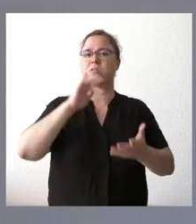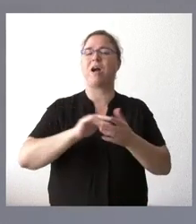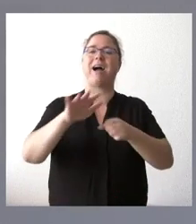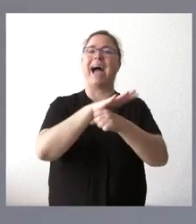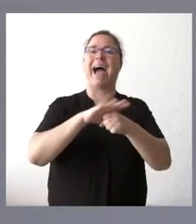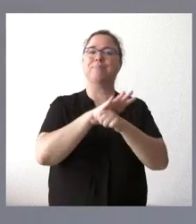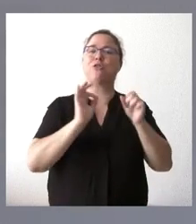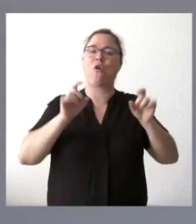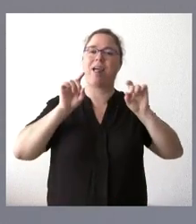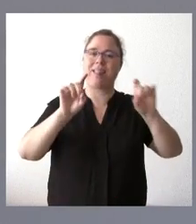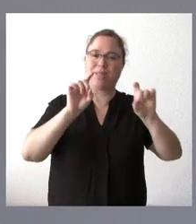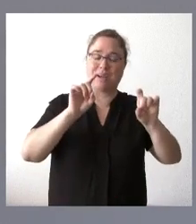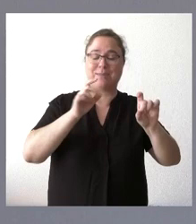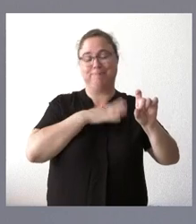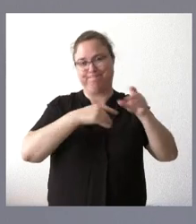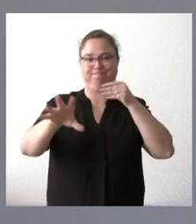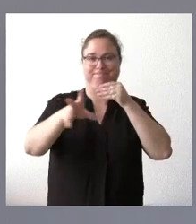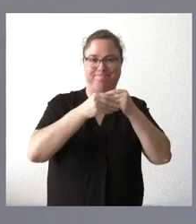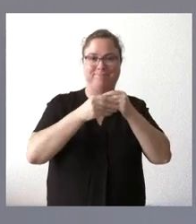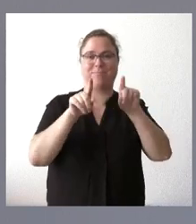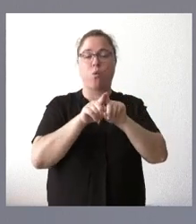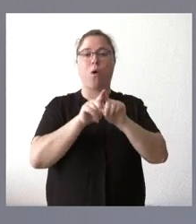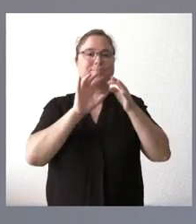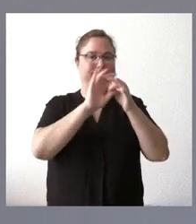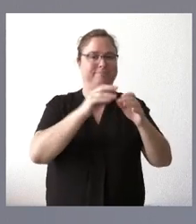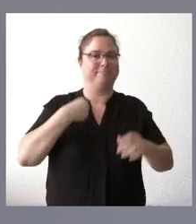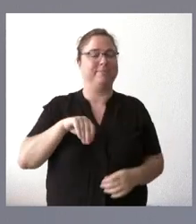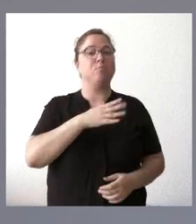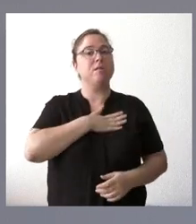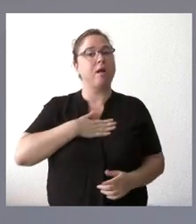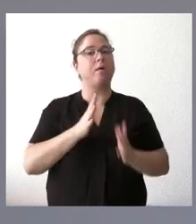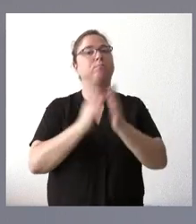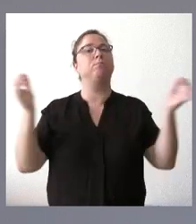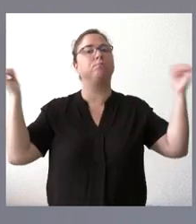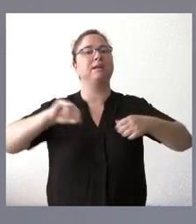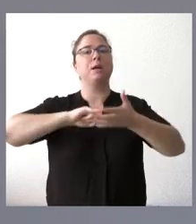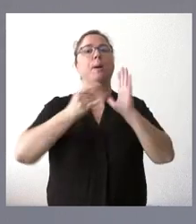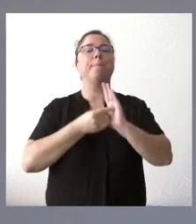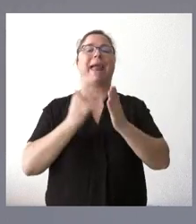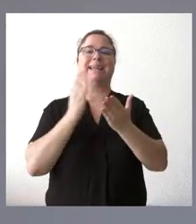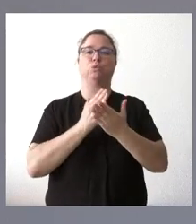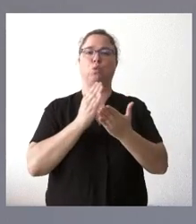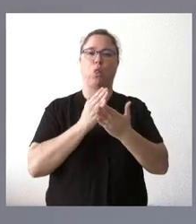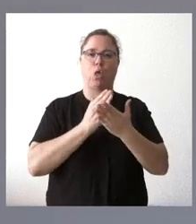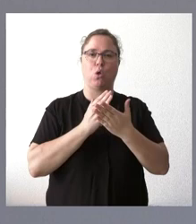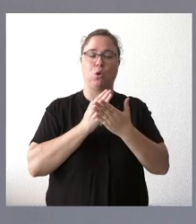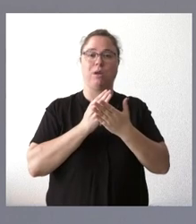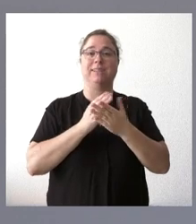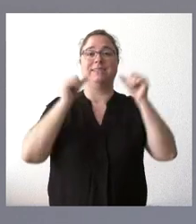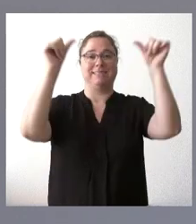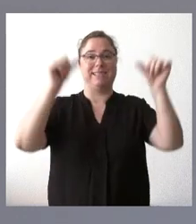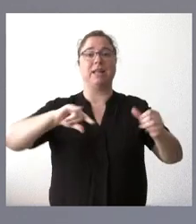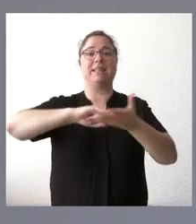educativo y por completar las actividades en esta materia, se han establecido los planes de estudios correspondientes al título de